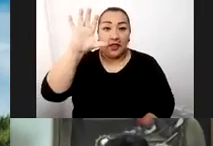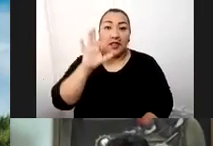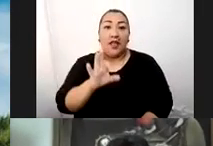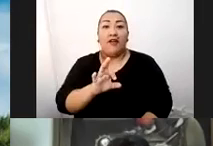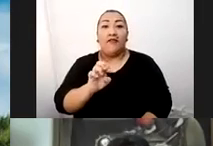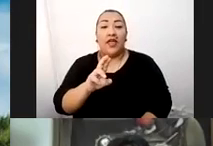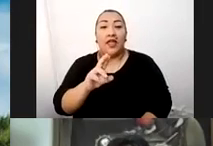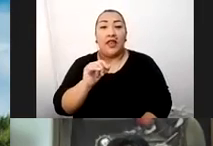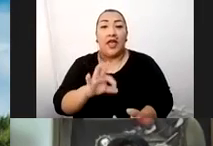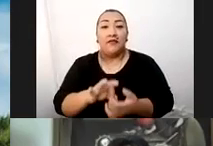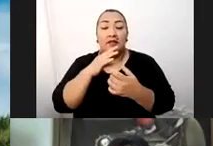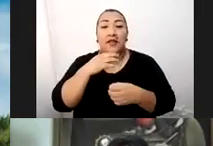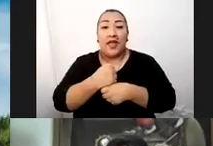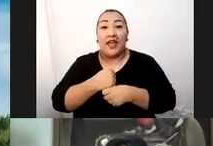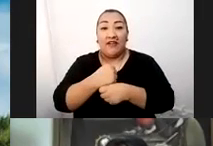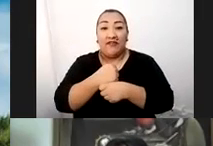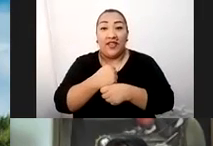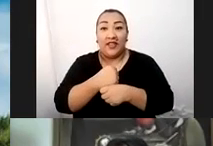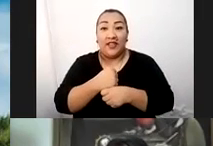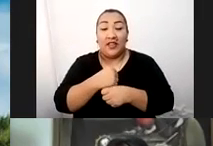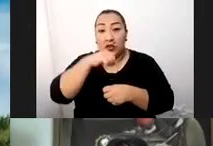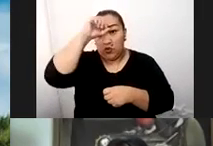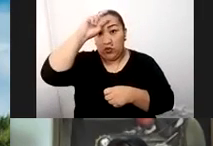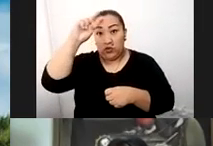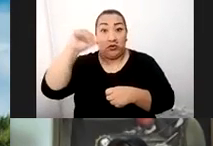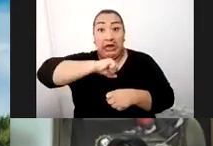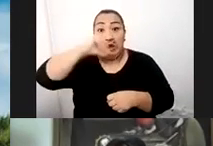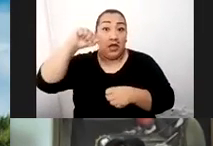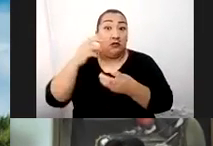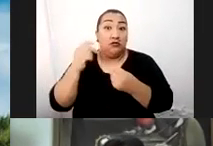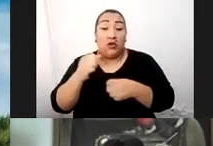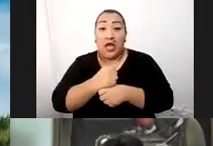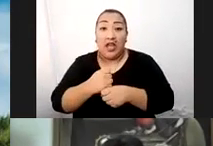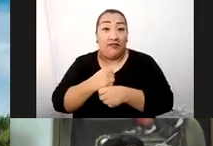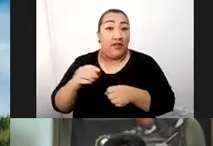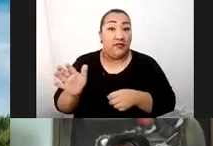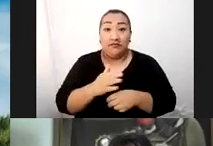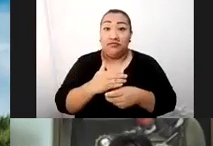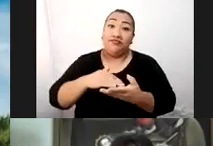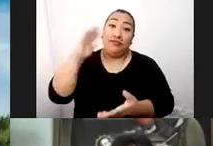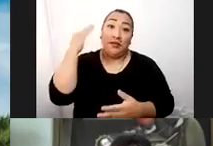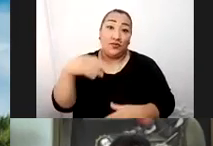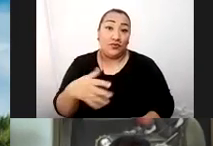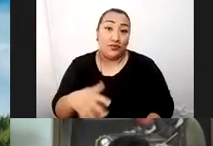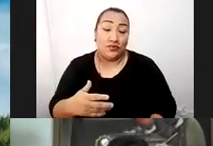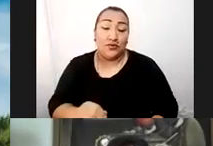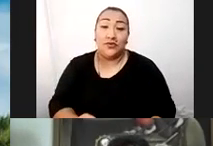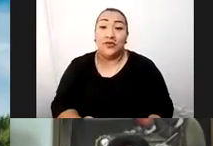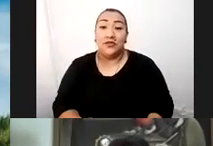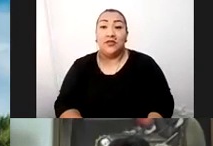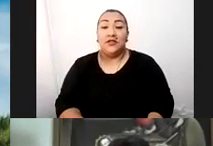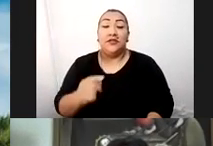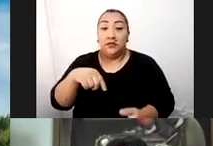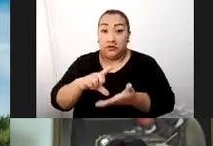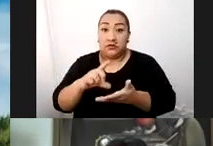especiales. Y Cusco ha ganado los dos primeros lugares con el café. Y en Lima también